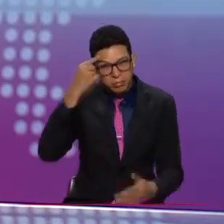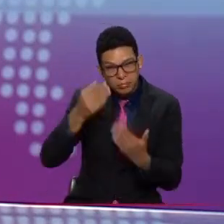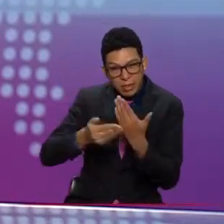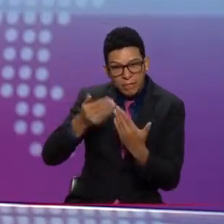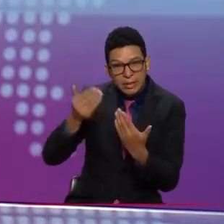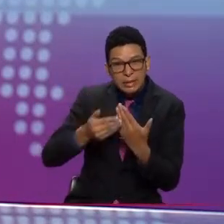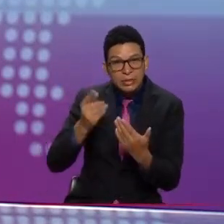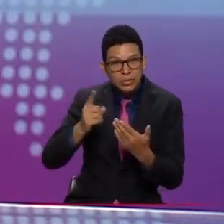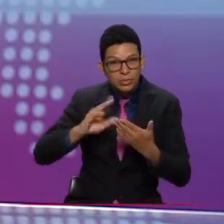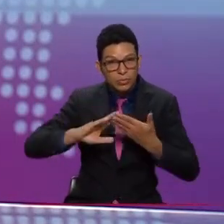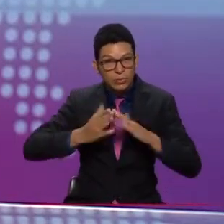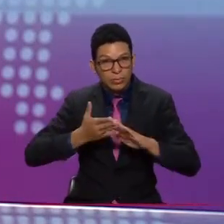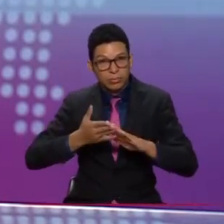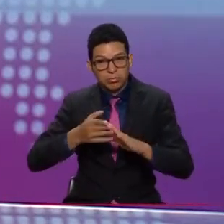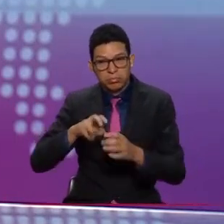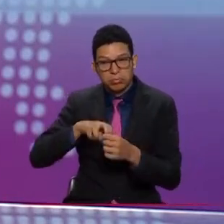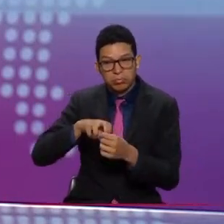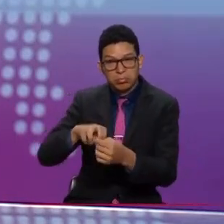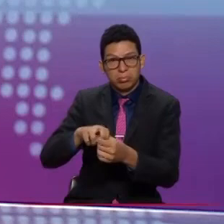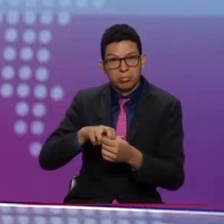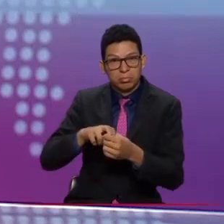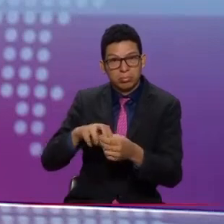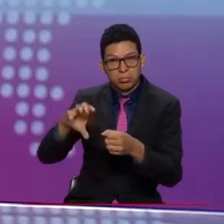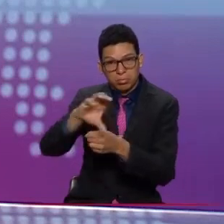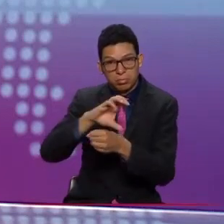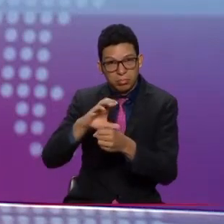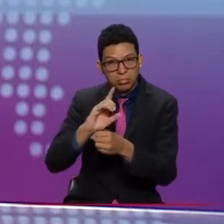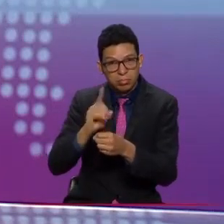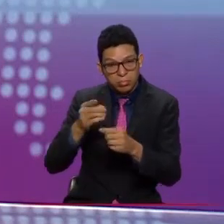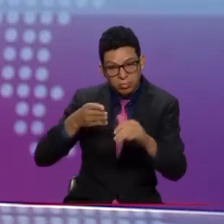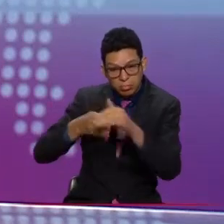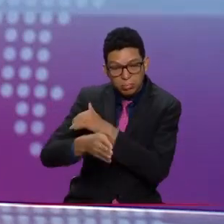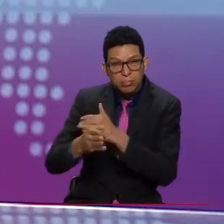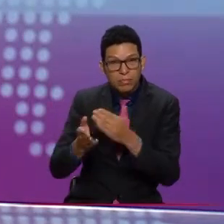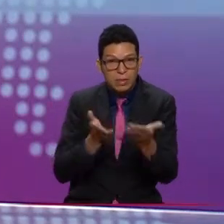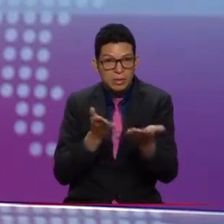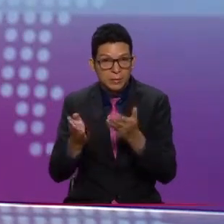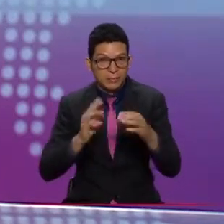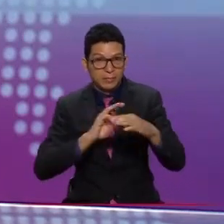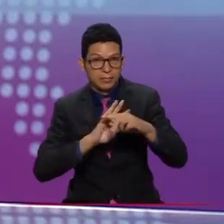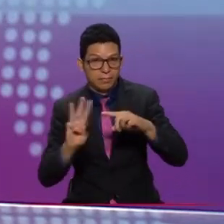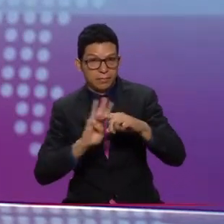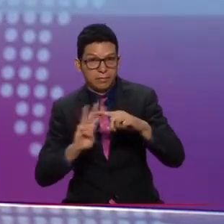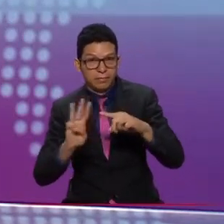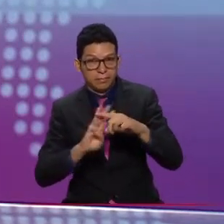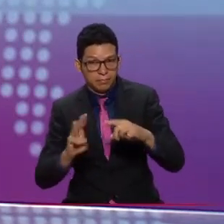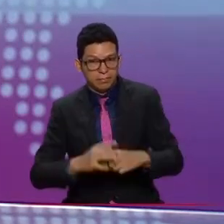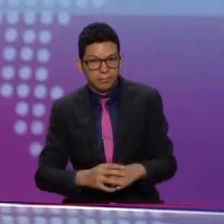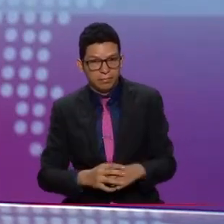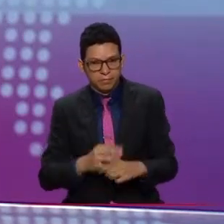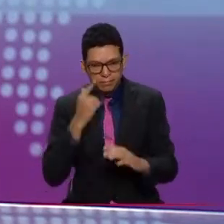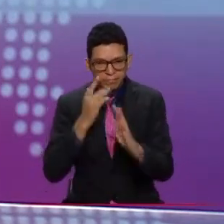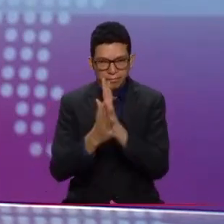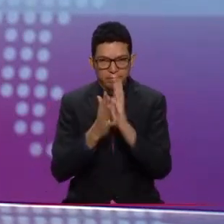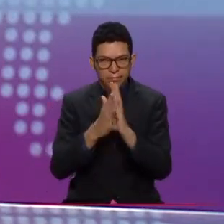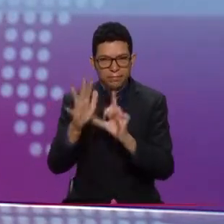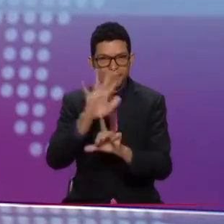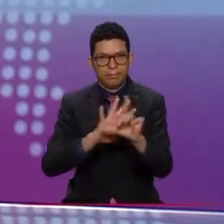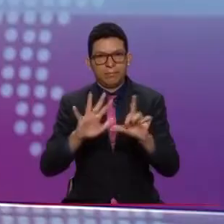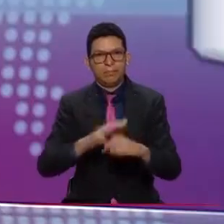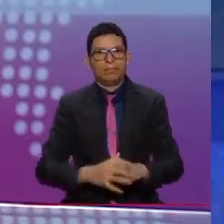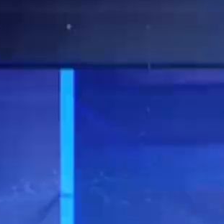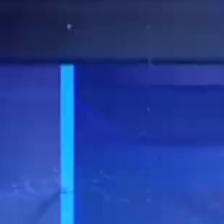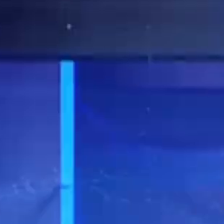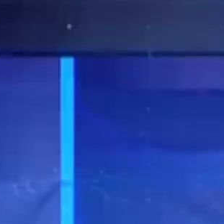resulta a esta población movilizarse en la ciudad y acceder al sistema de transporte público. En el siguiente informe les contamos.